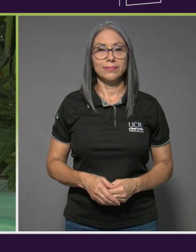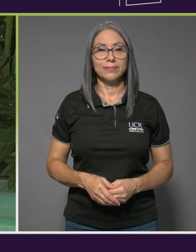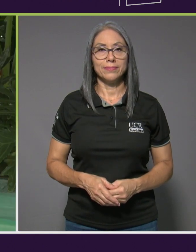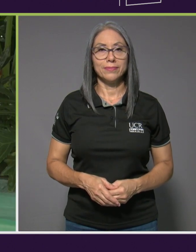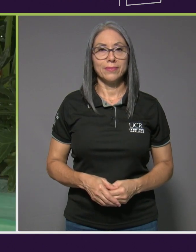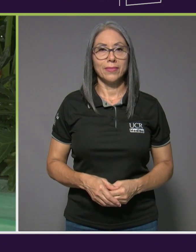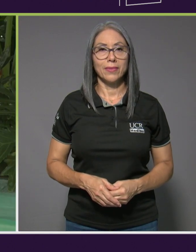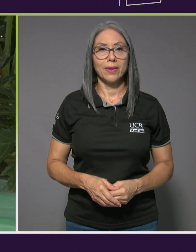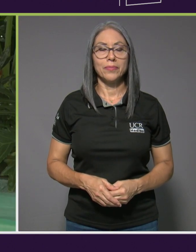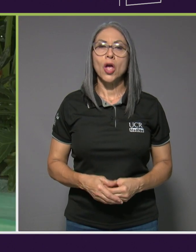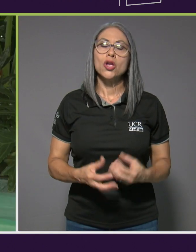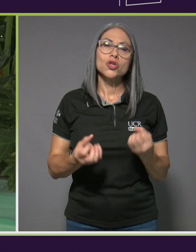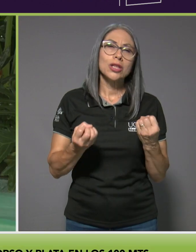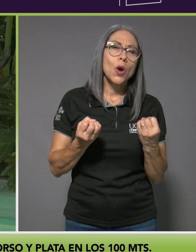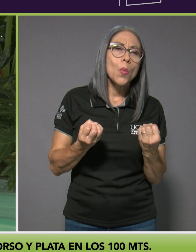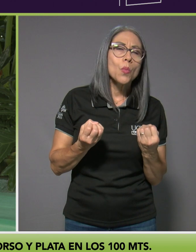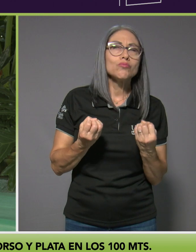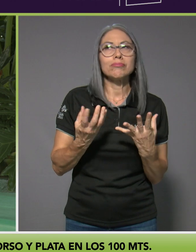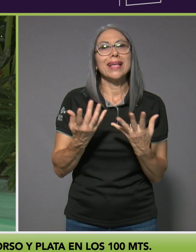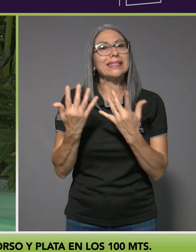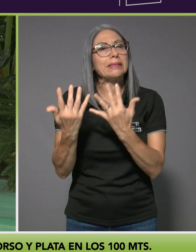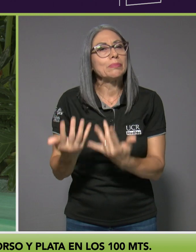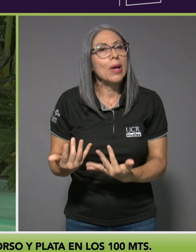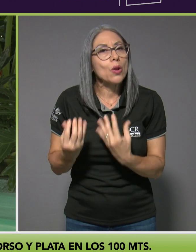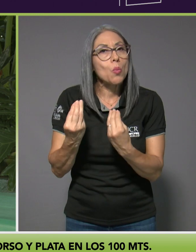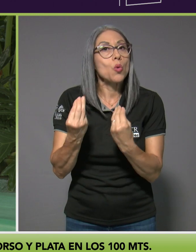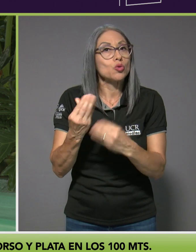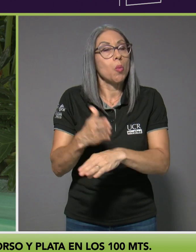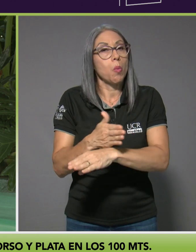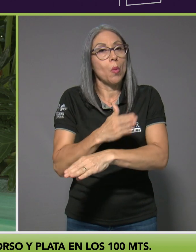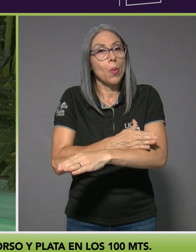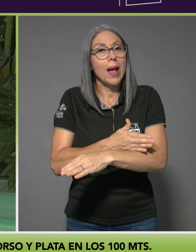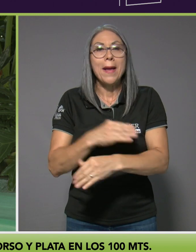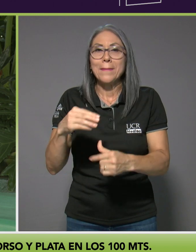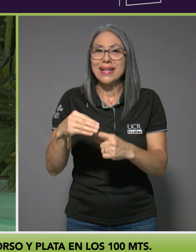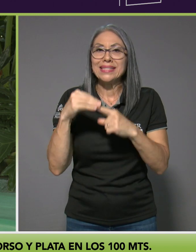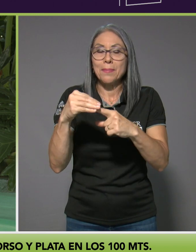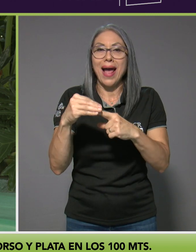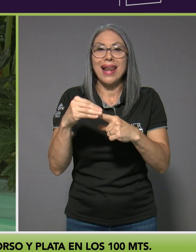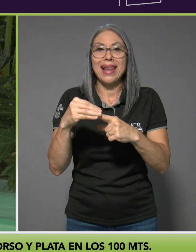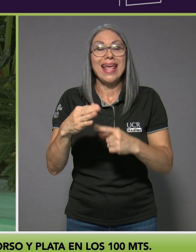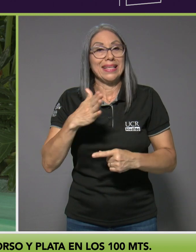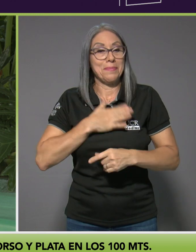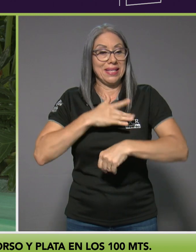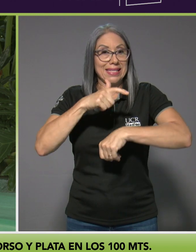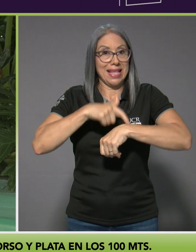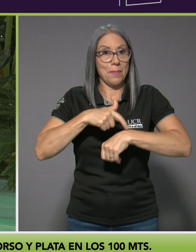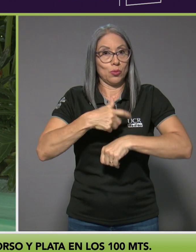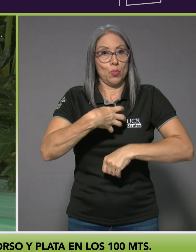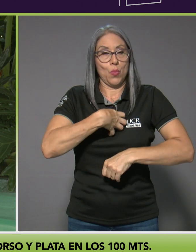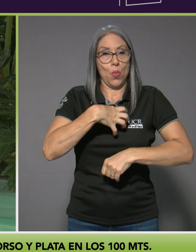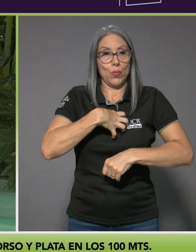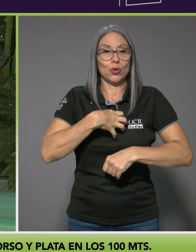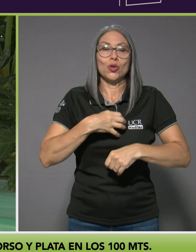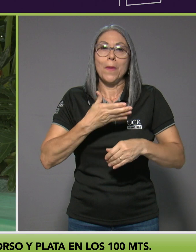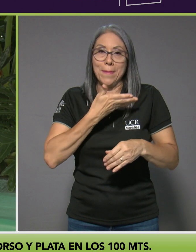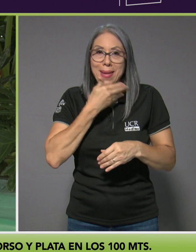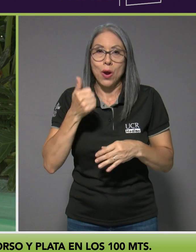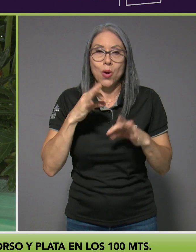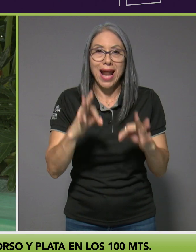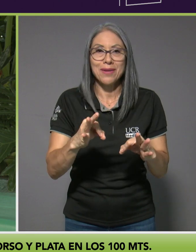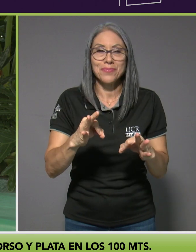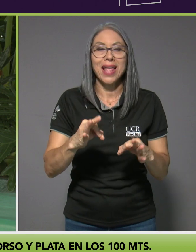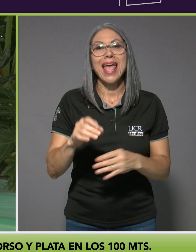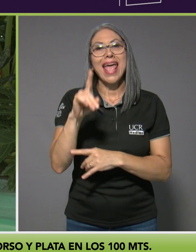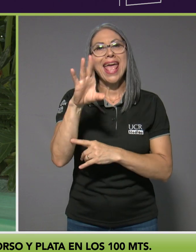Tengo muchas perspectivas, lo cual, bueno, la principal es mejorar mis marcas en la prueba de 100 dorso, que es como que